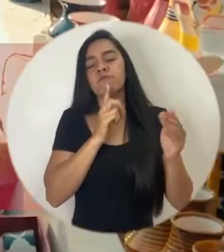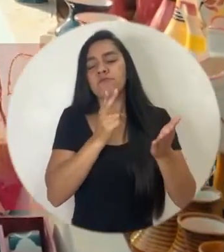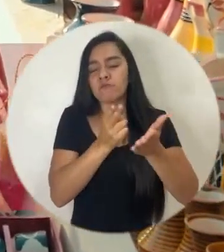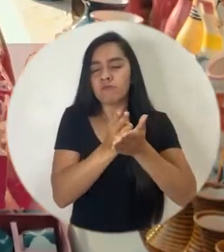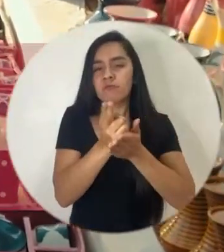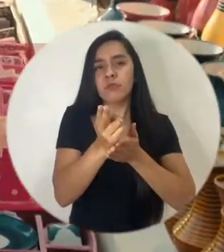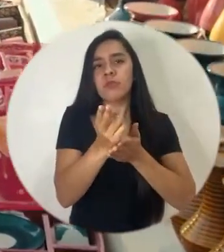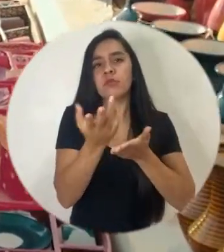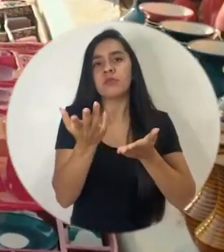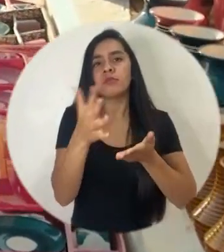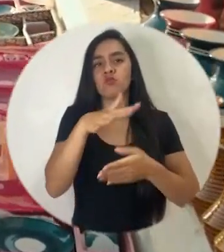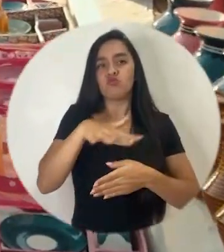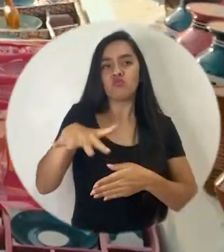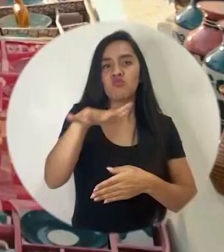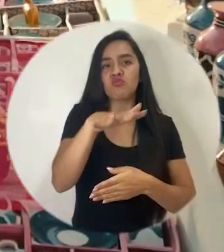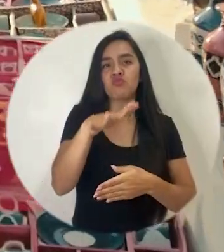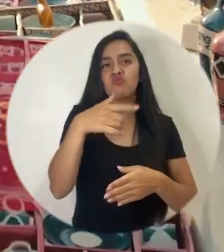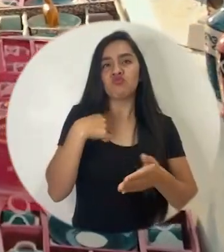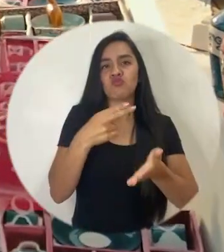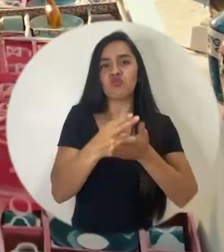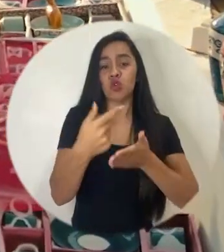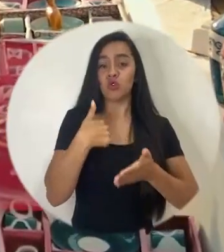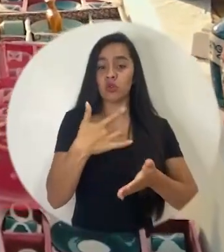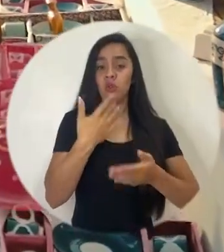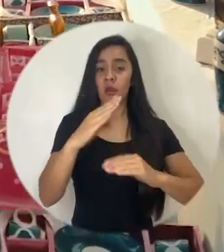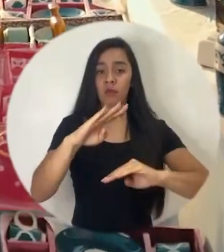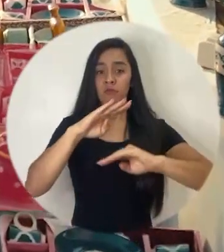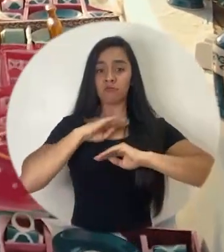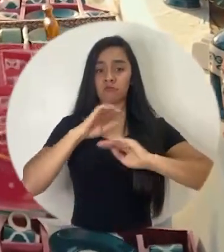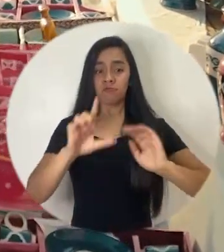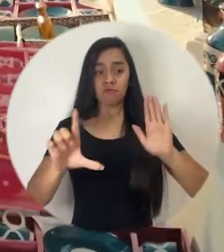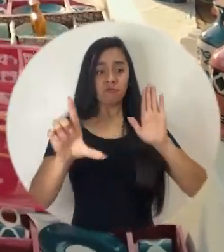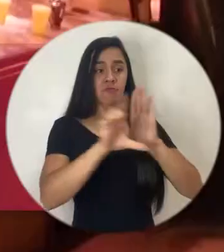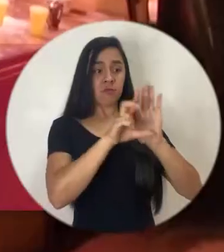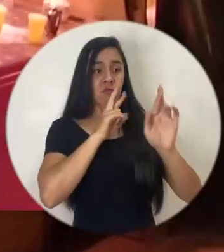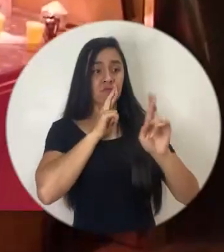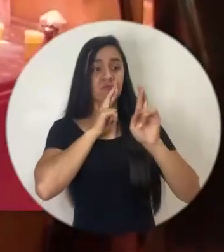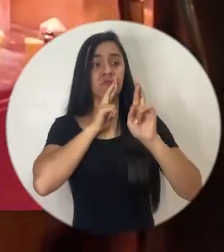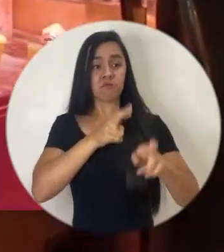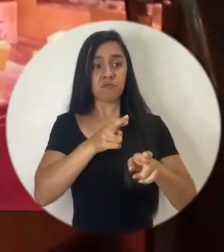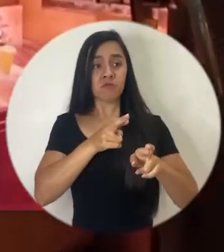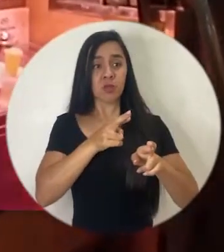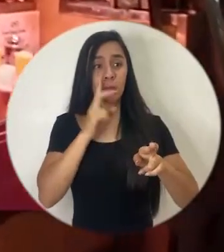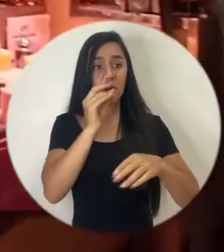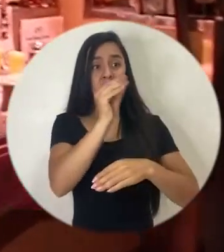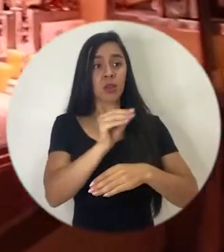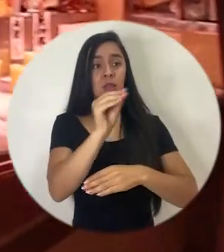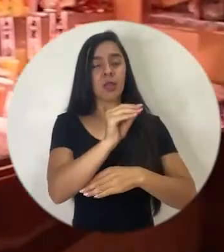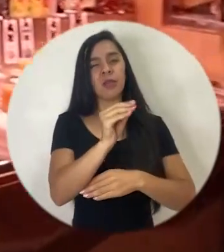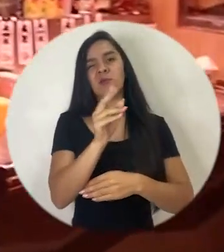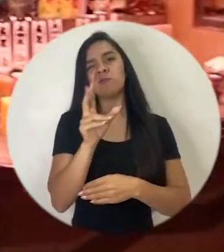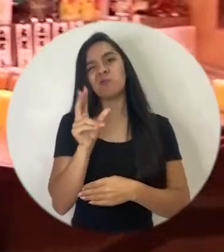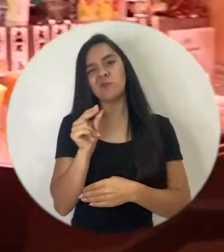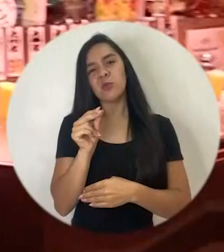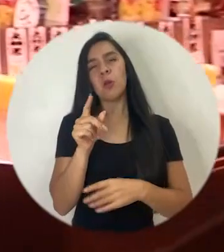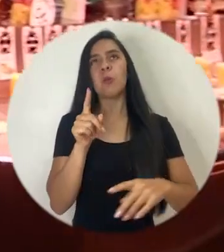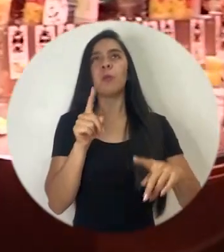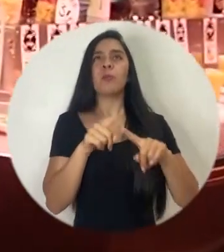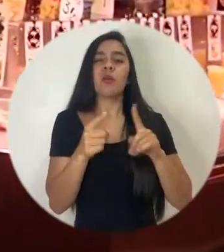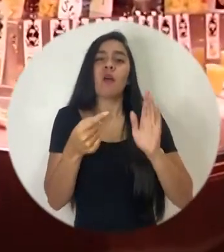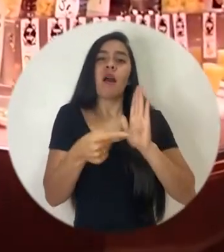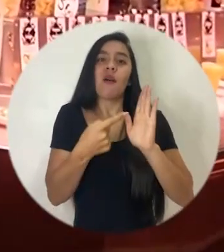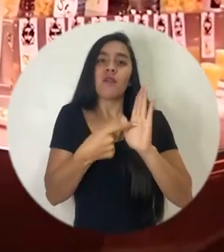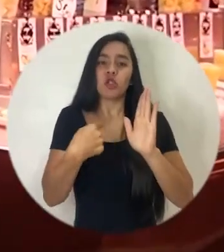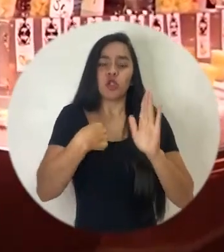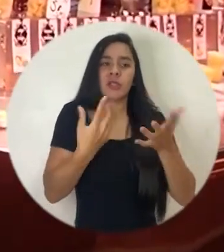mentir sería decirle a los costarricenses que estoy satisfecho por el resultado de la ley, pero muchas veces